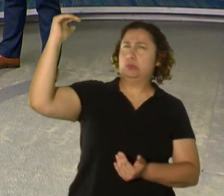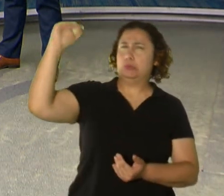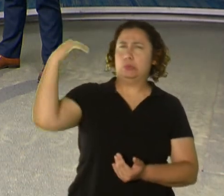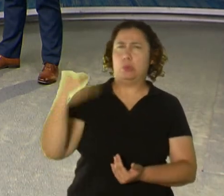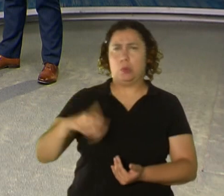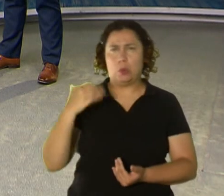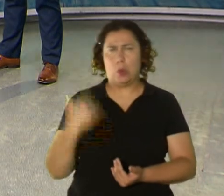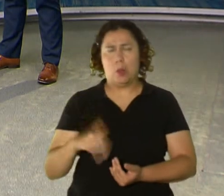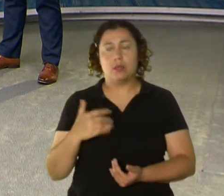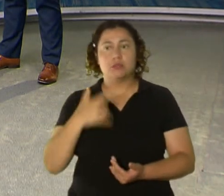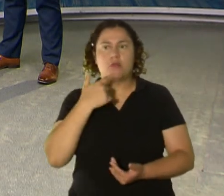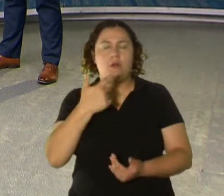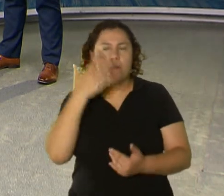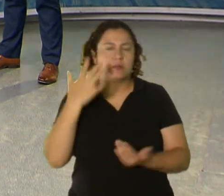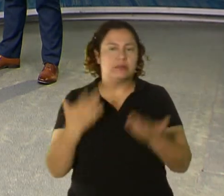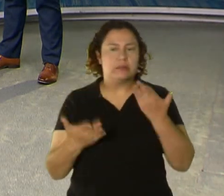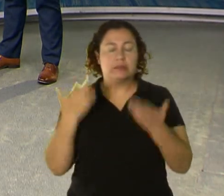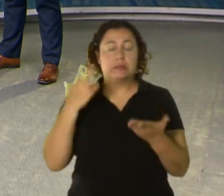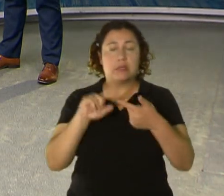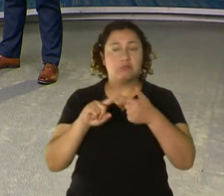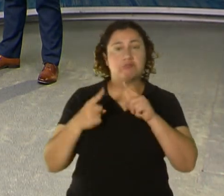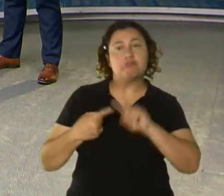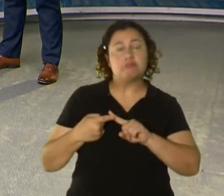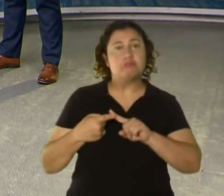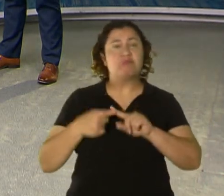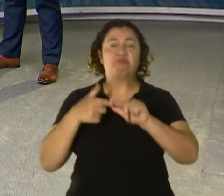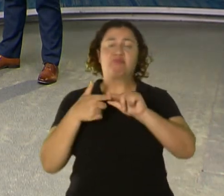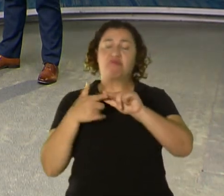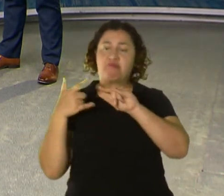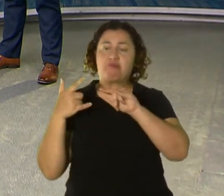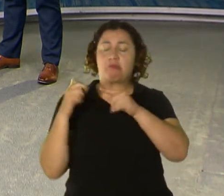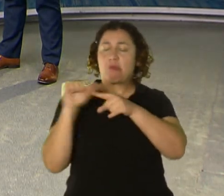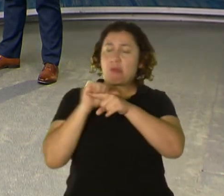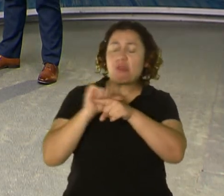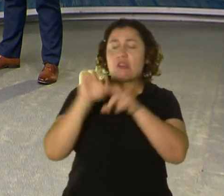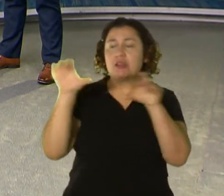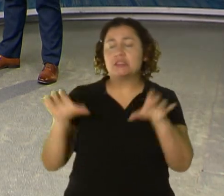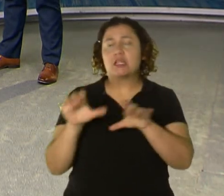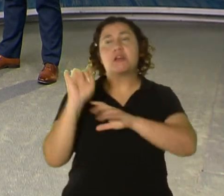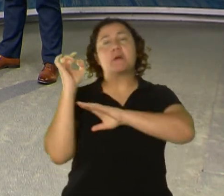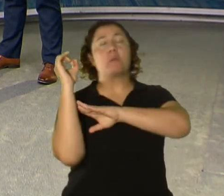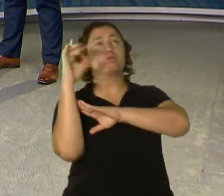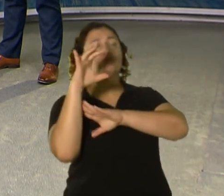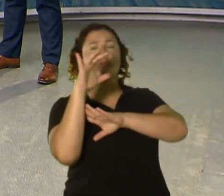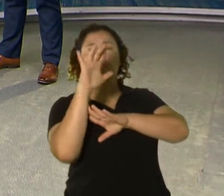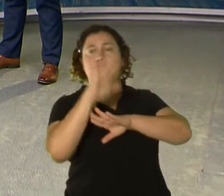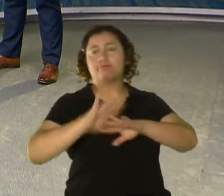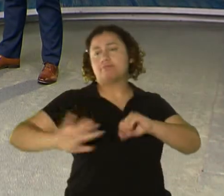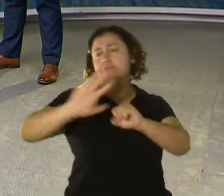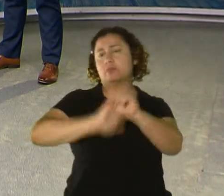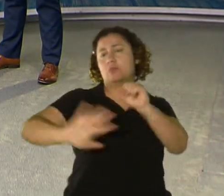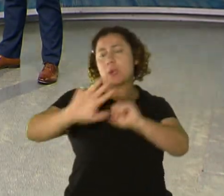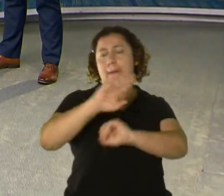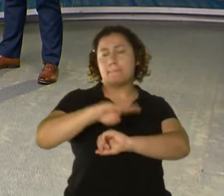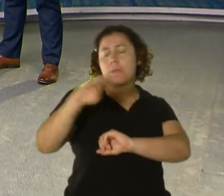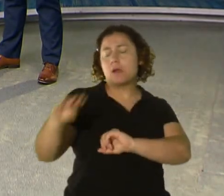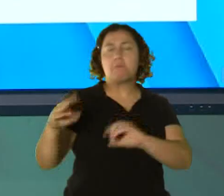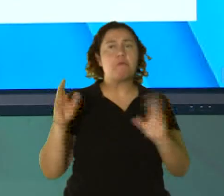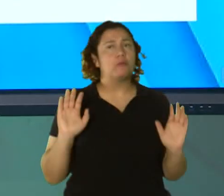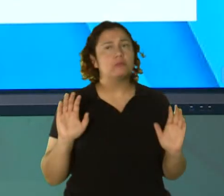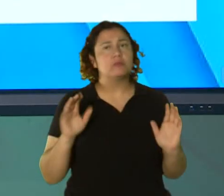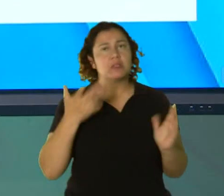posiblemente amistades de él que practiquen algún deporte en algún tipo de cancha allá en la zona de Bayamón, pues pueda